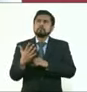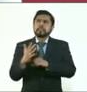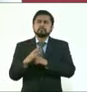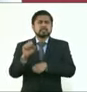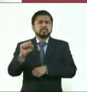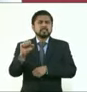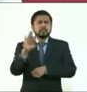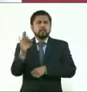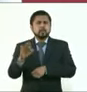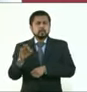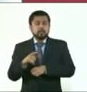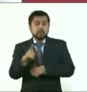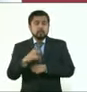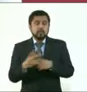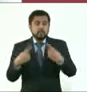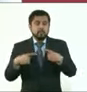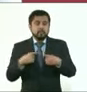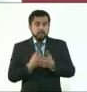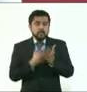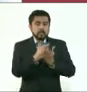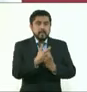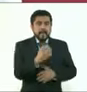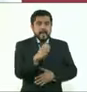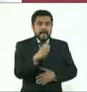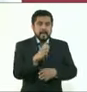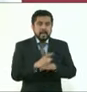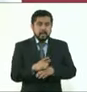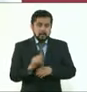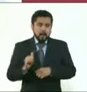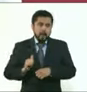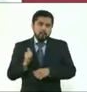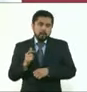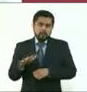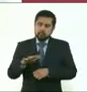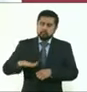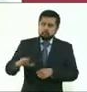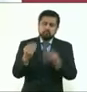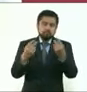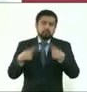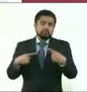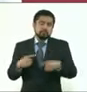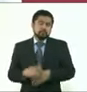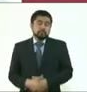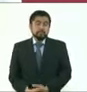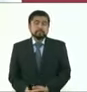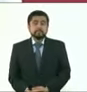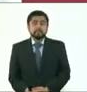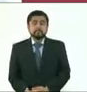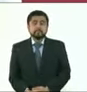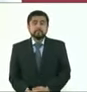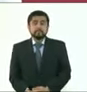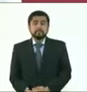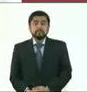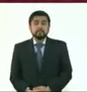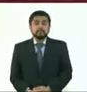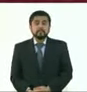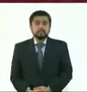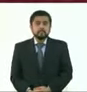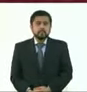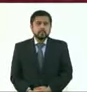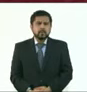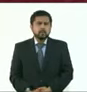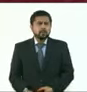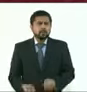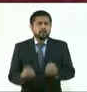60% de pago anticipado, aprovecha mucho la población el pago anticipado. El total de